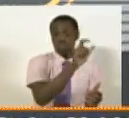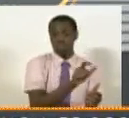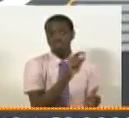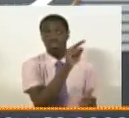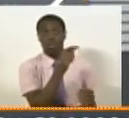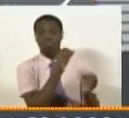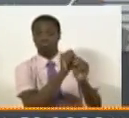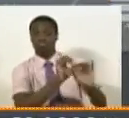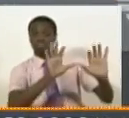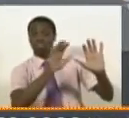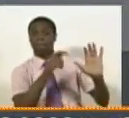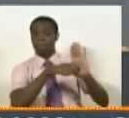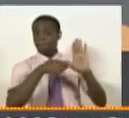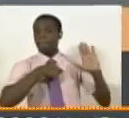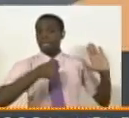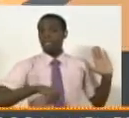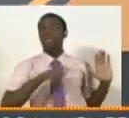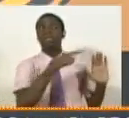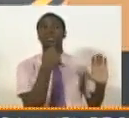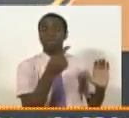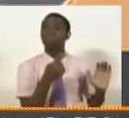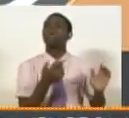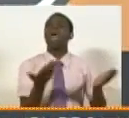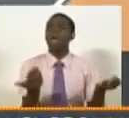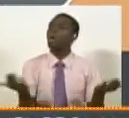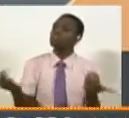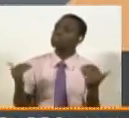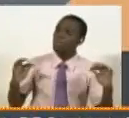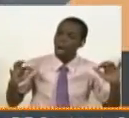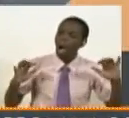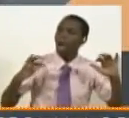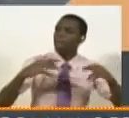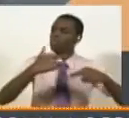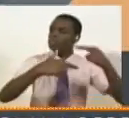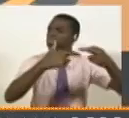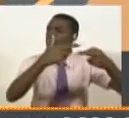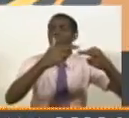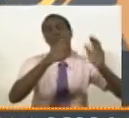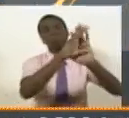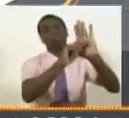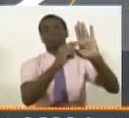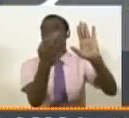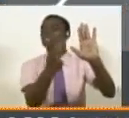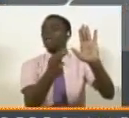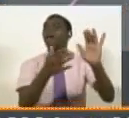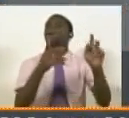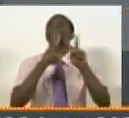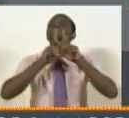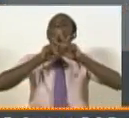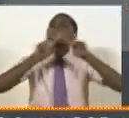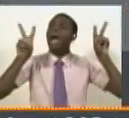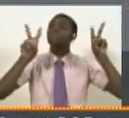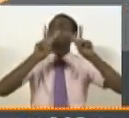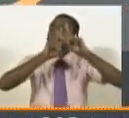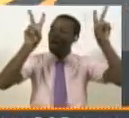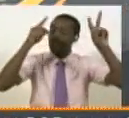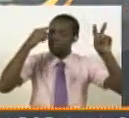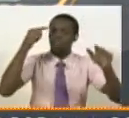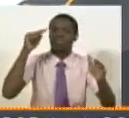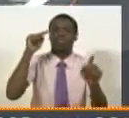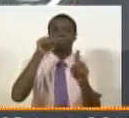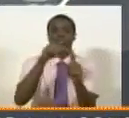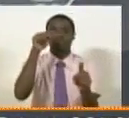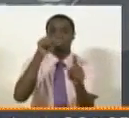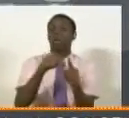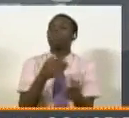llamado a una constituyente para la paz. Nuestra victoria será siempre la paz y por eso nosotros llamamos a